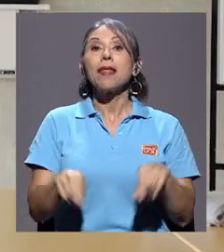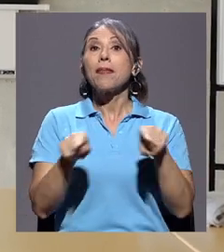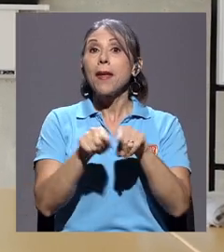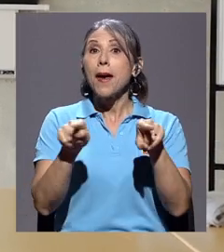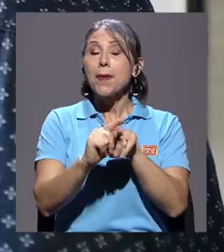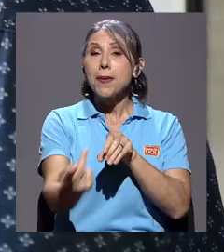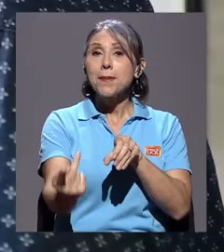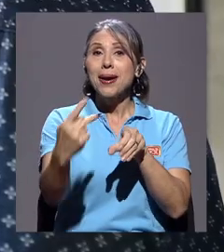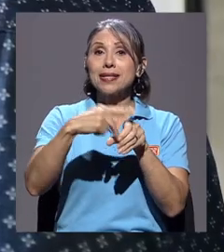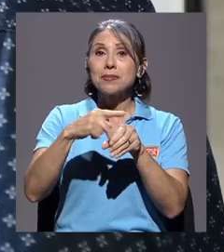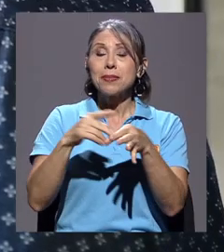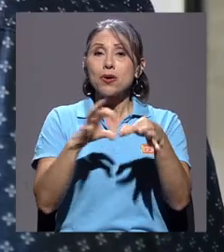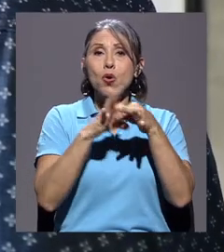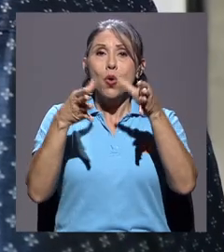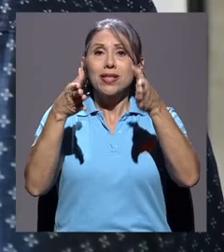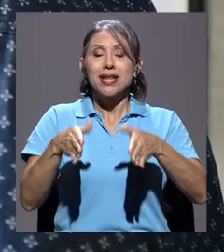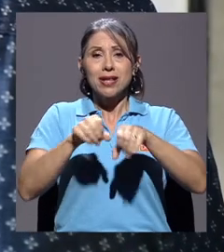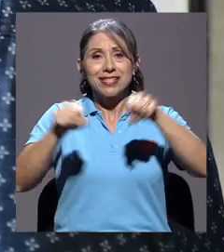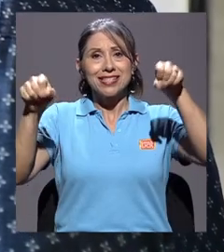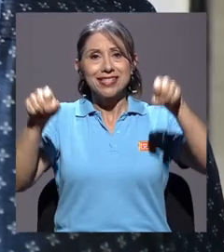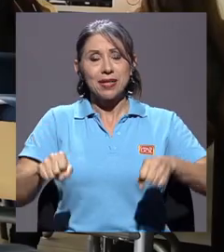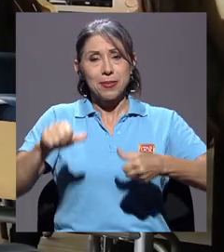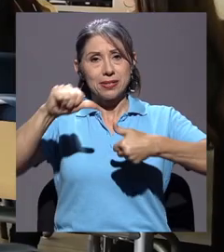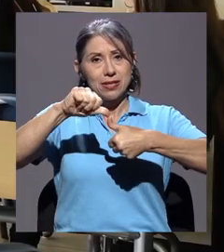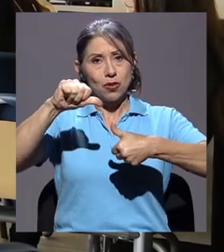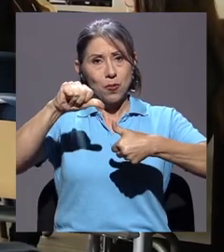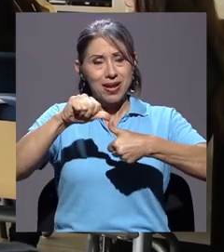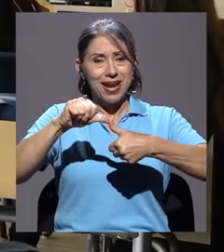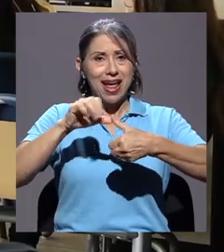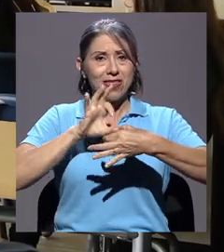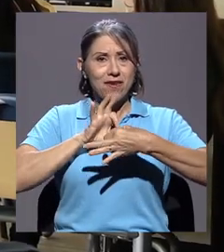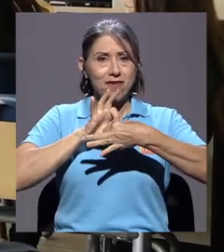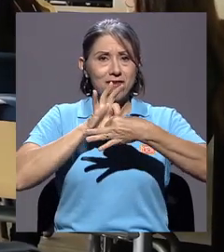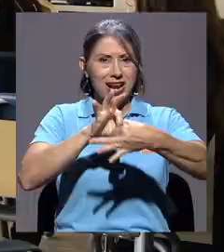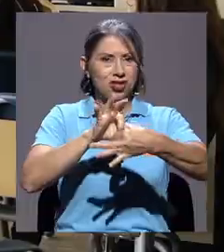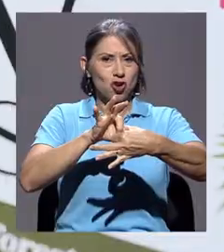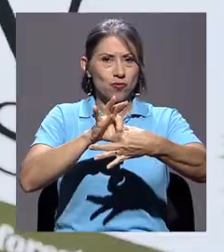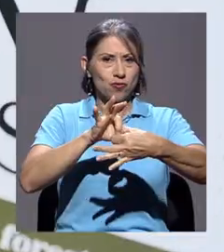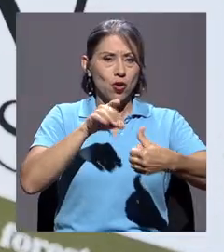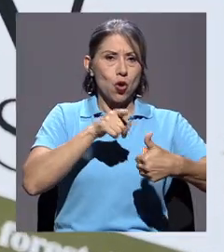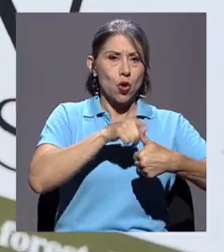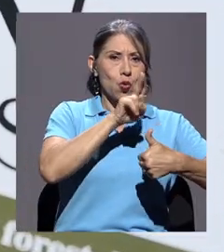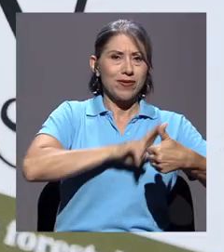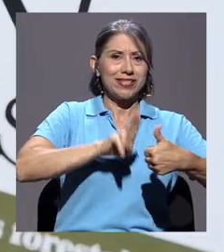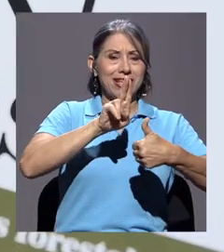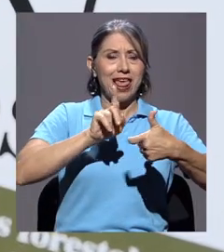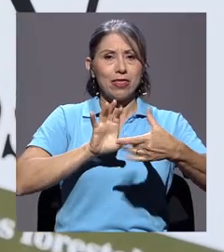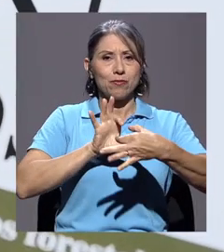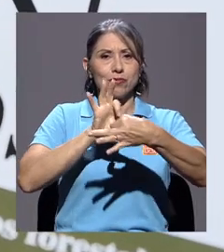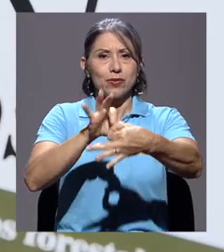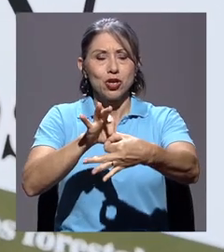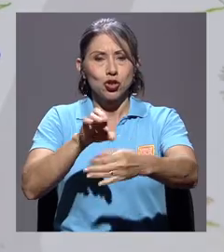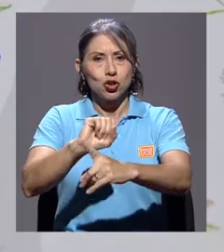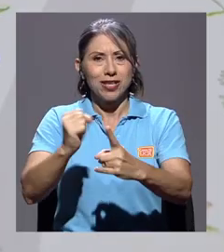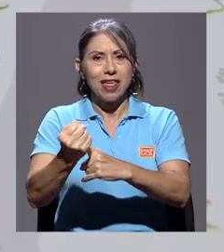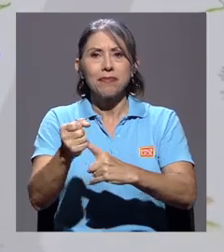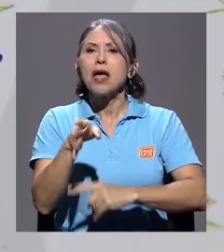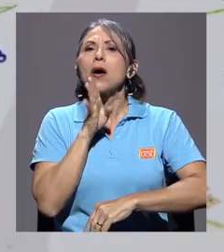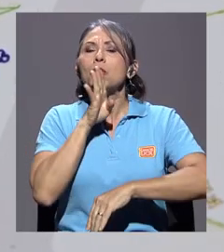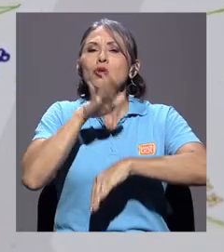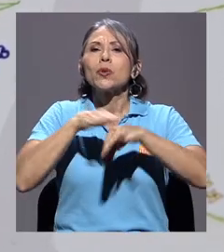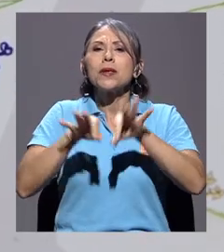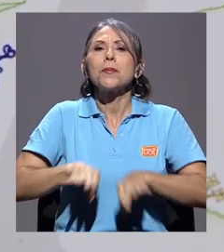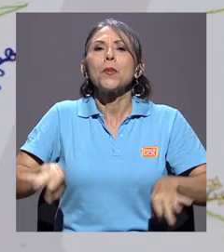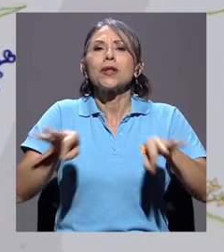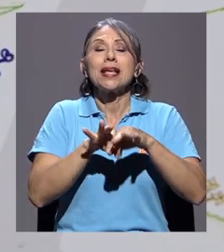contó con la participación del coordinador del Sistema Centroamericano de Relación Universidad-Sociedad, quien recalcó la importancia de